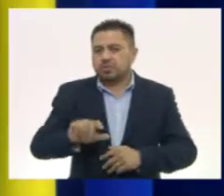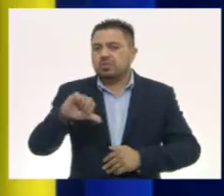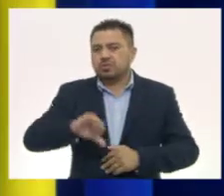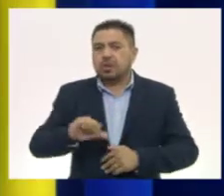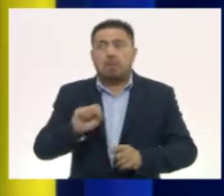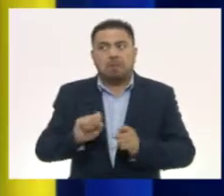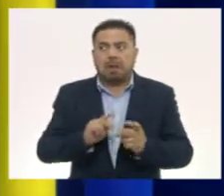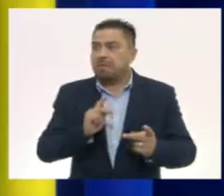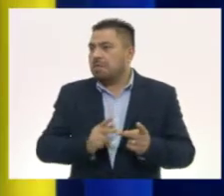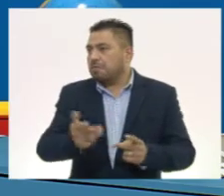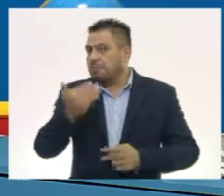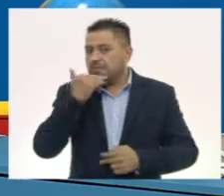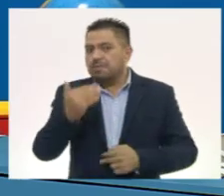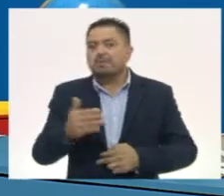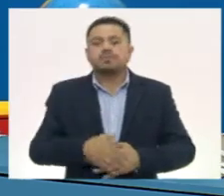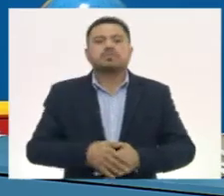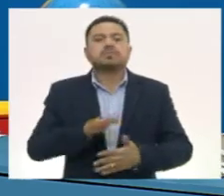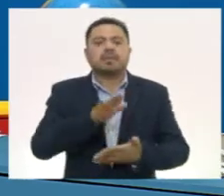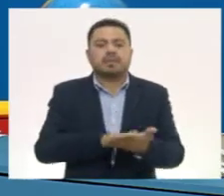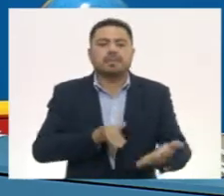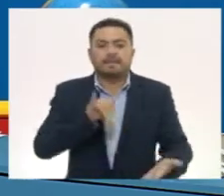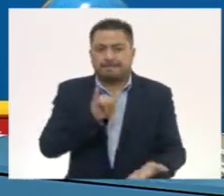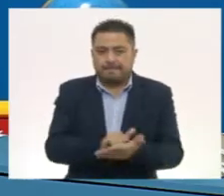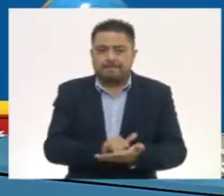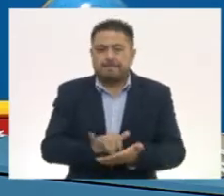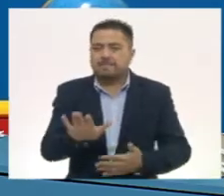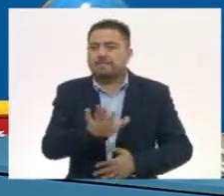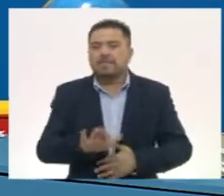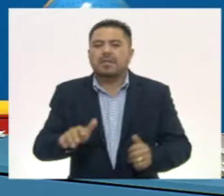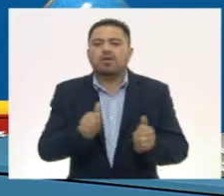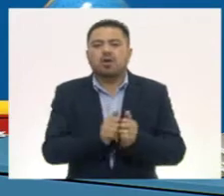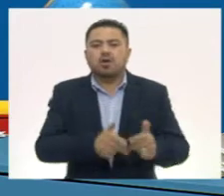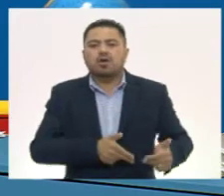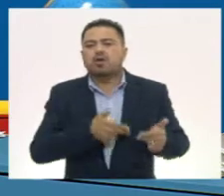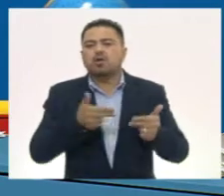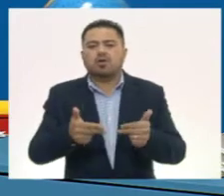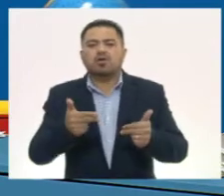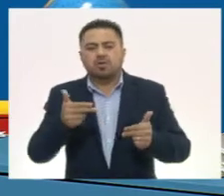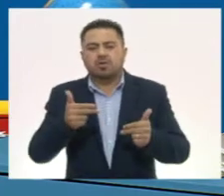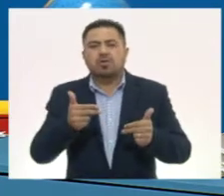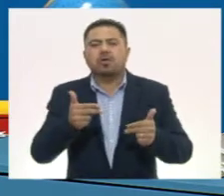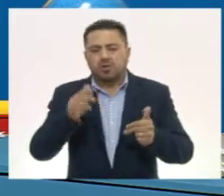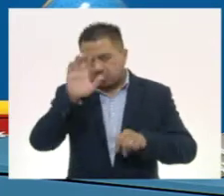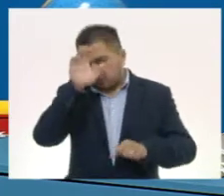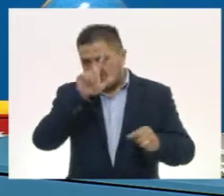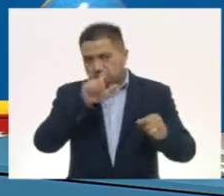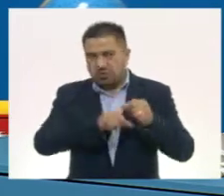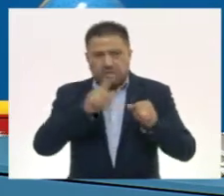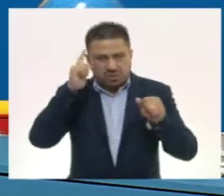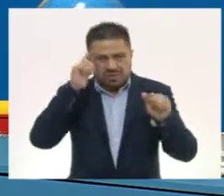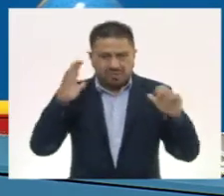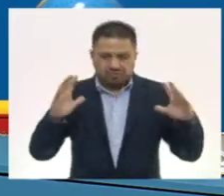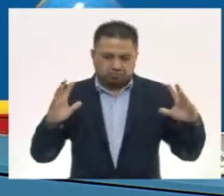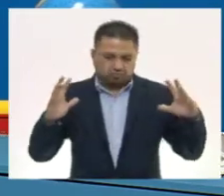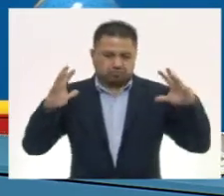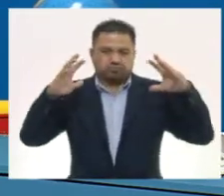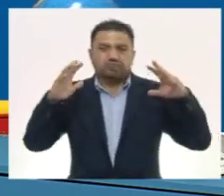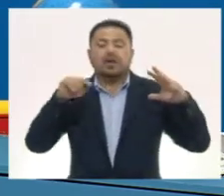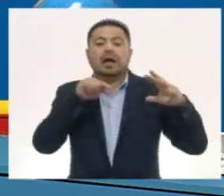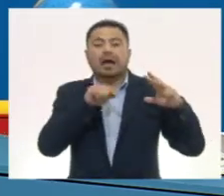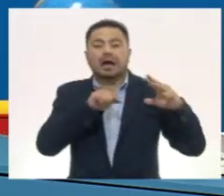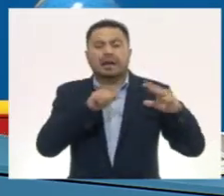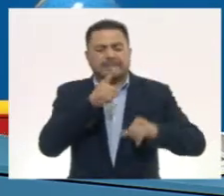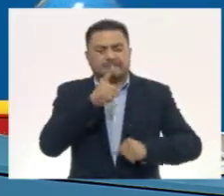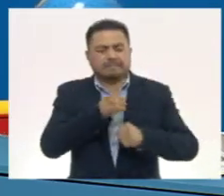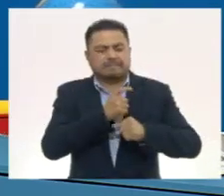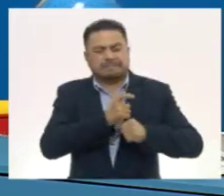¡Perfecto! Muy bien. Los mayas fueron la herencia de la cultura homeca y fueron una de las primeras culturas